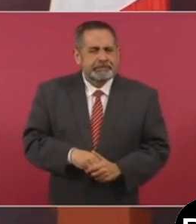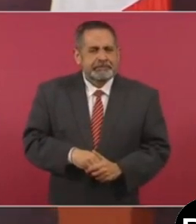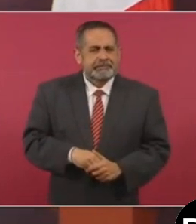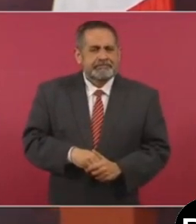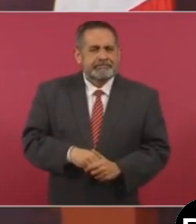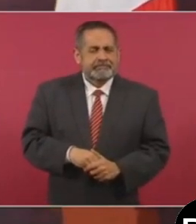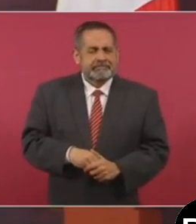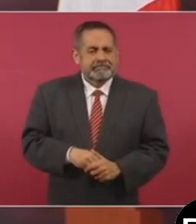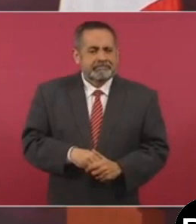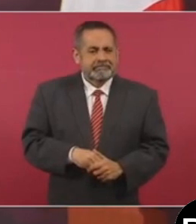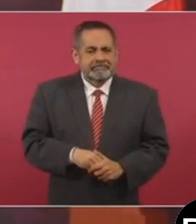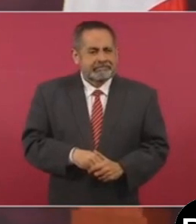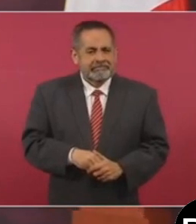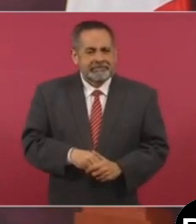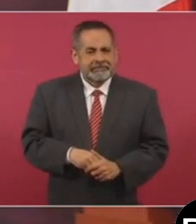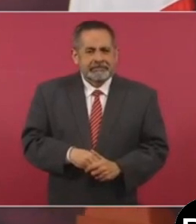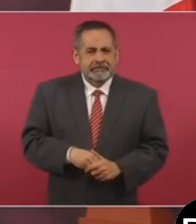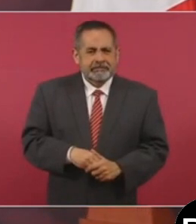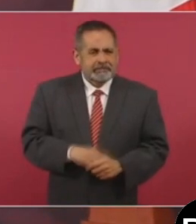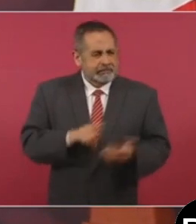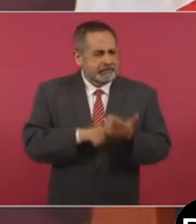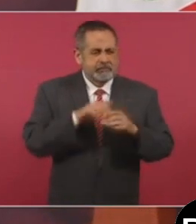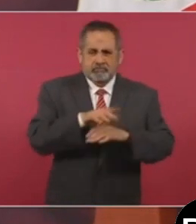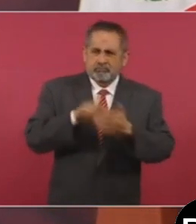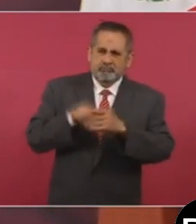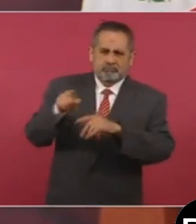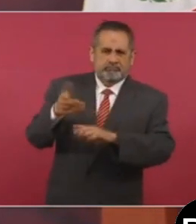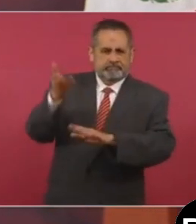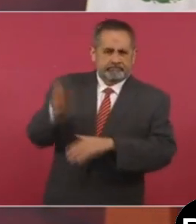torno a este asunto.